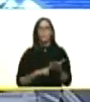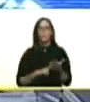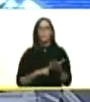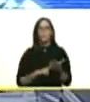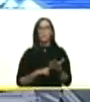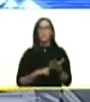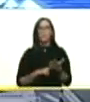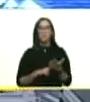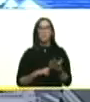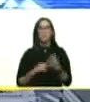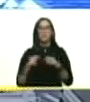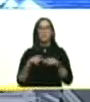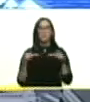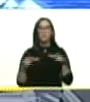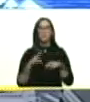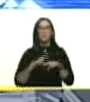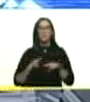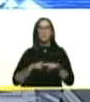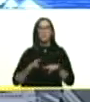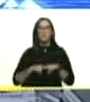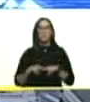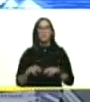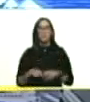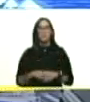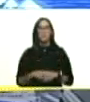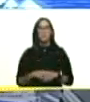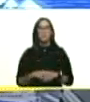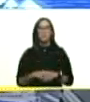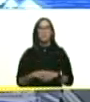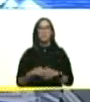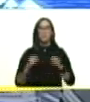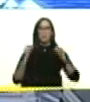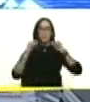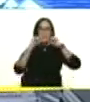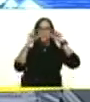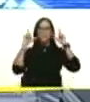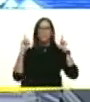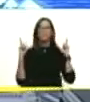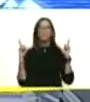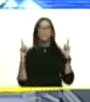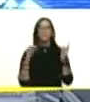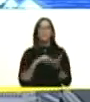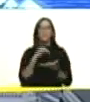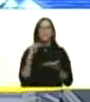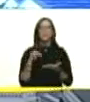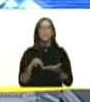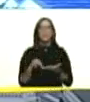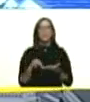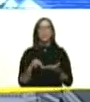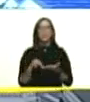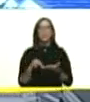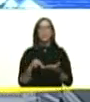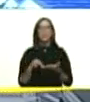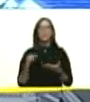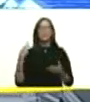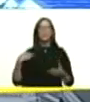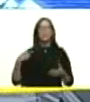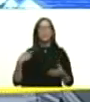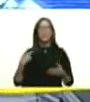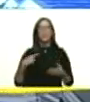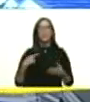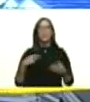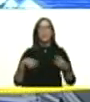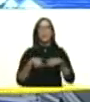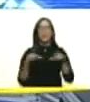fenómeno fenómeno del niño impacto nacional regional y